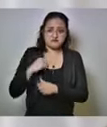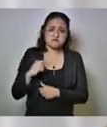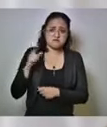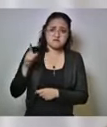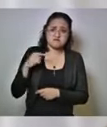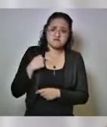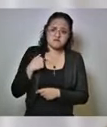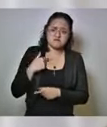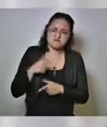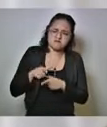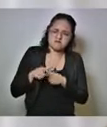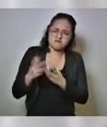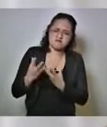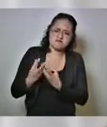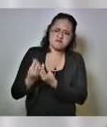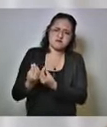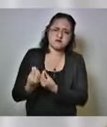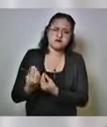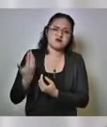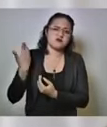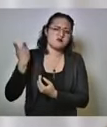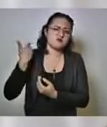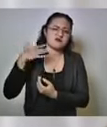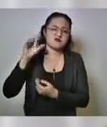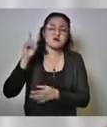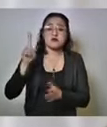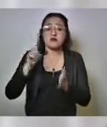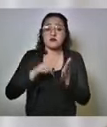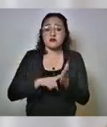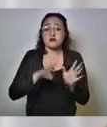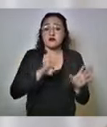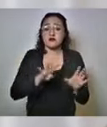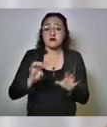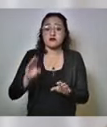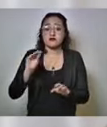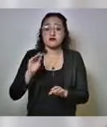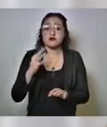desde hace desde 1994